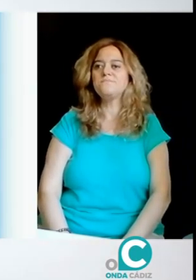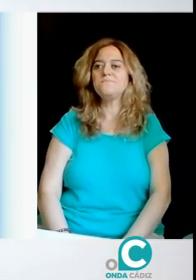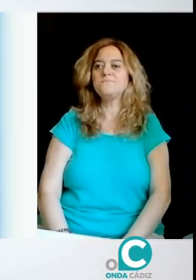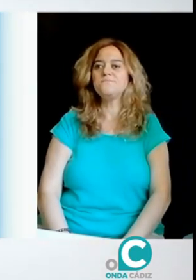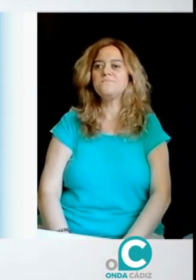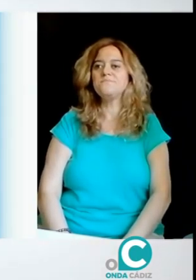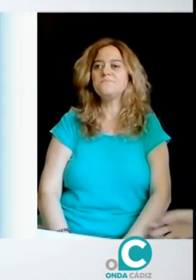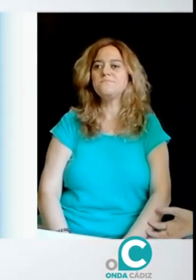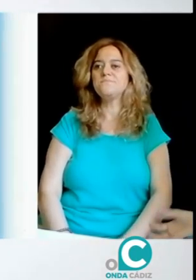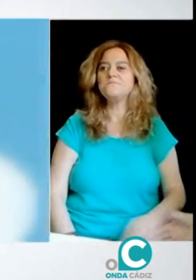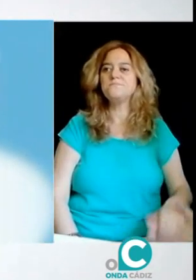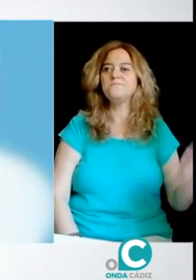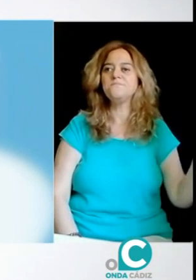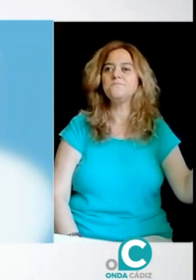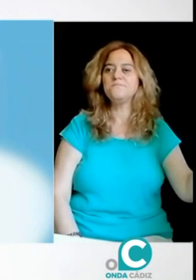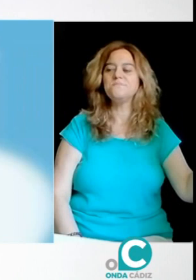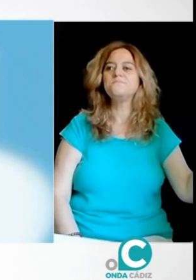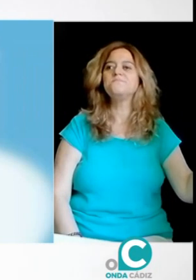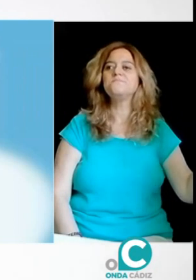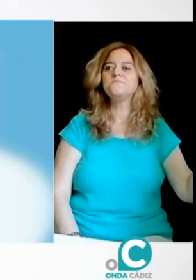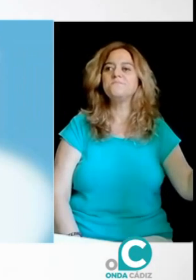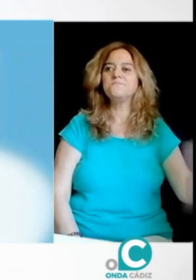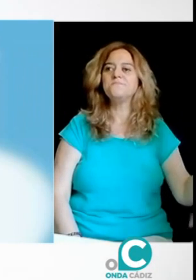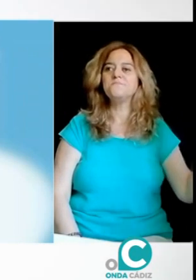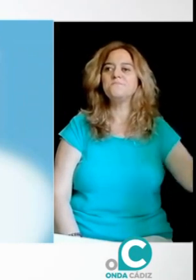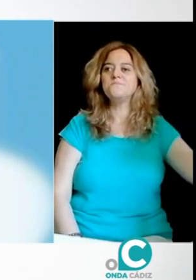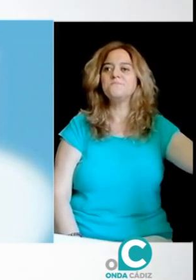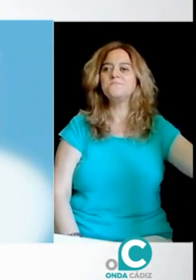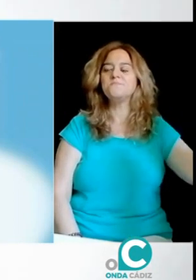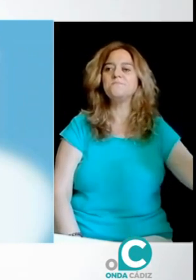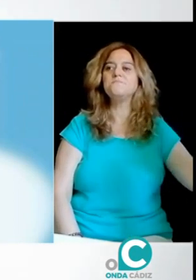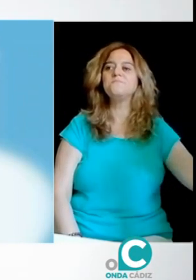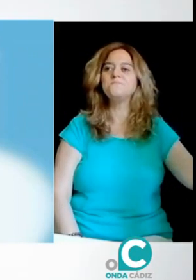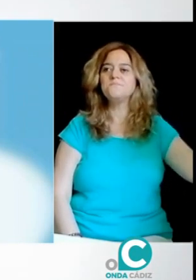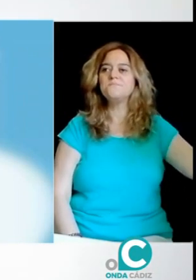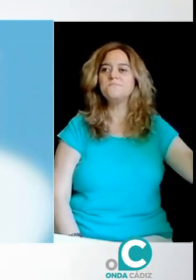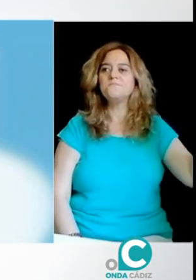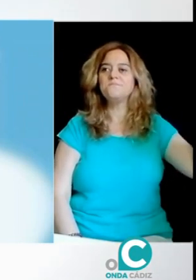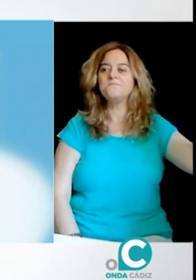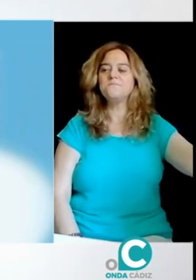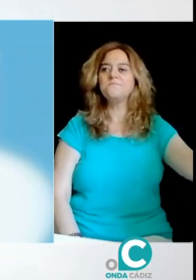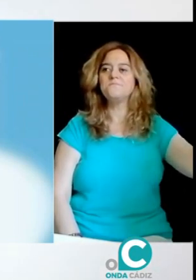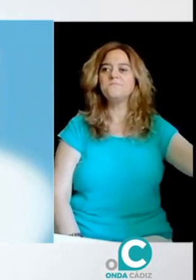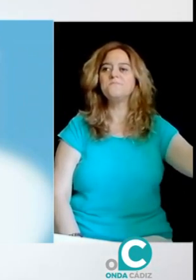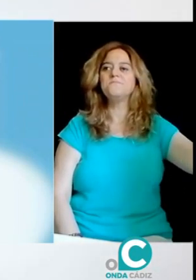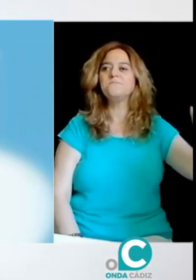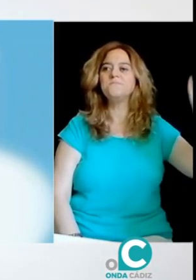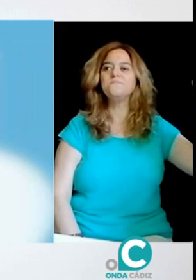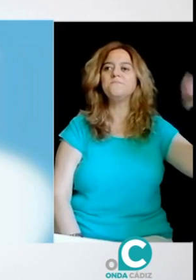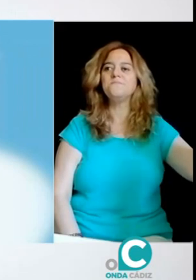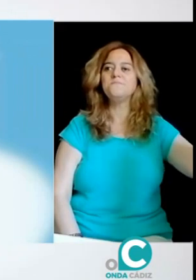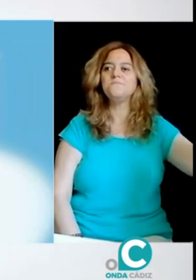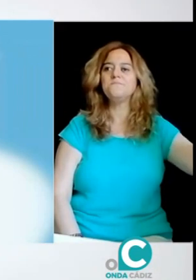Decía que tenía anotado aquí un dato, María del Carmen, en nuestro país se calcula que hay unas 6.000 personas con sordoceguera, con esta